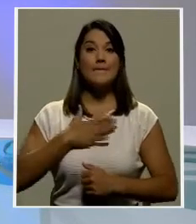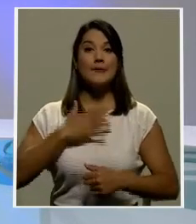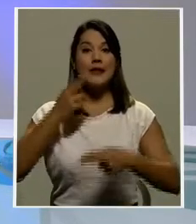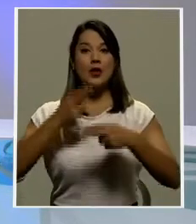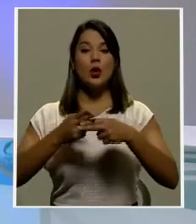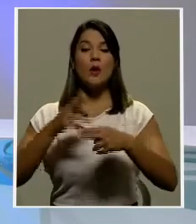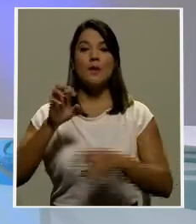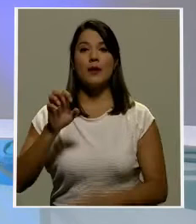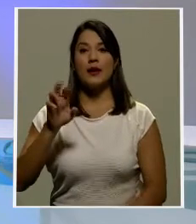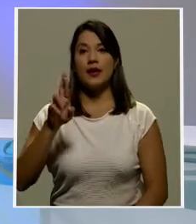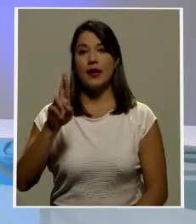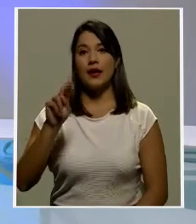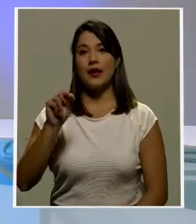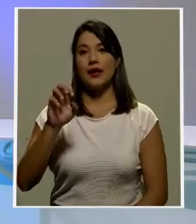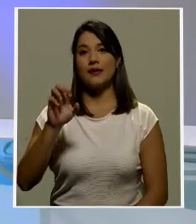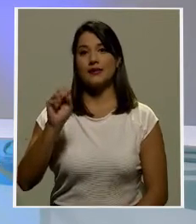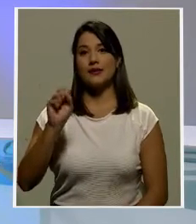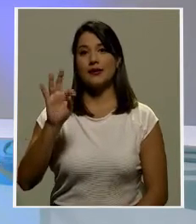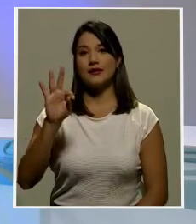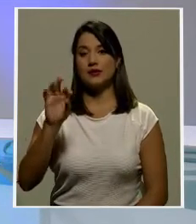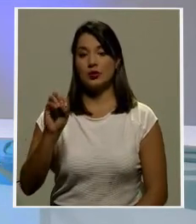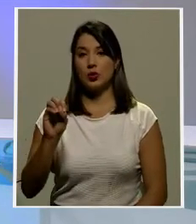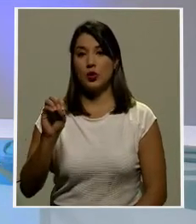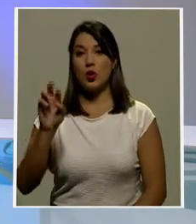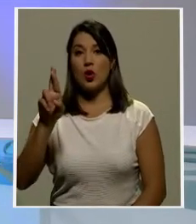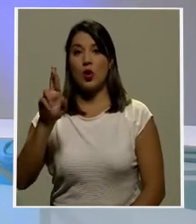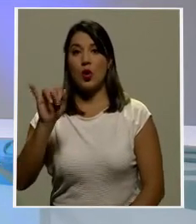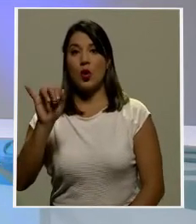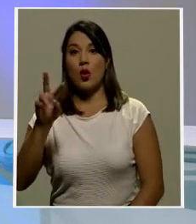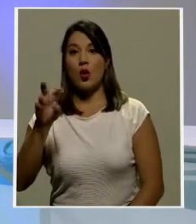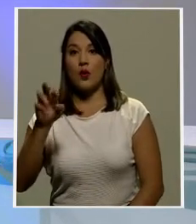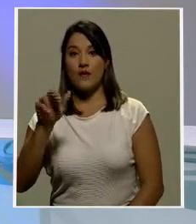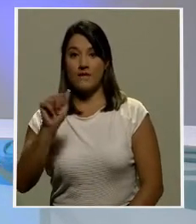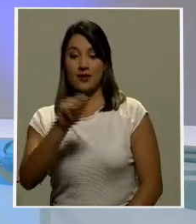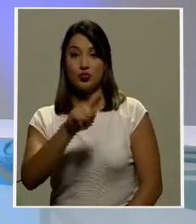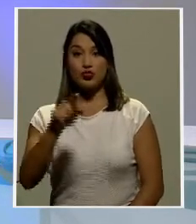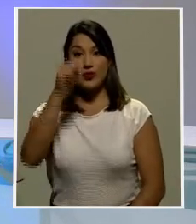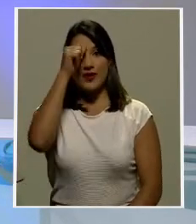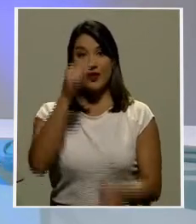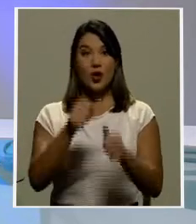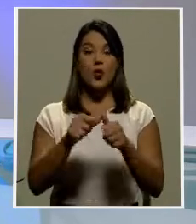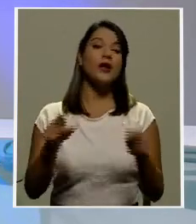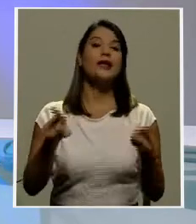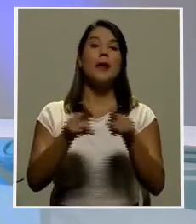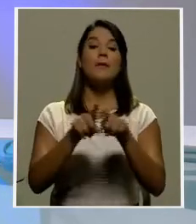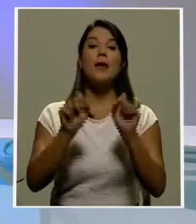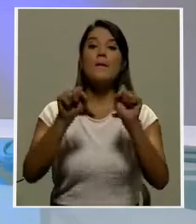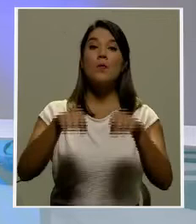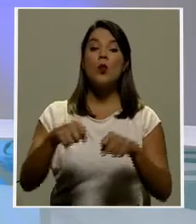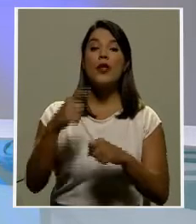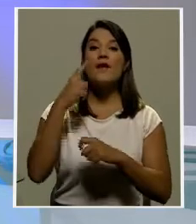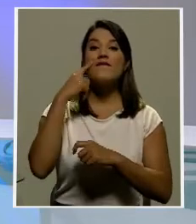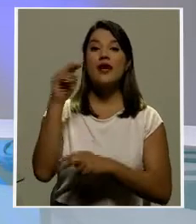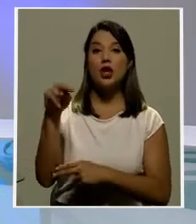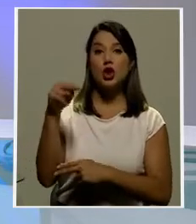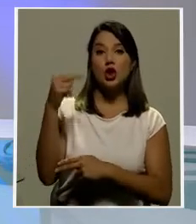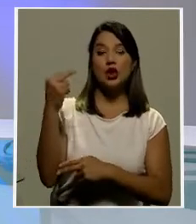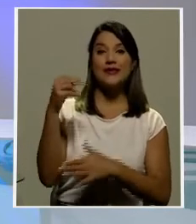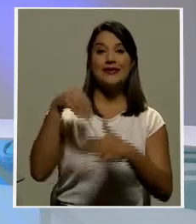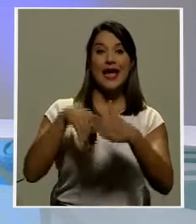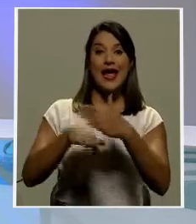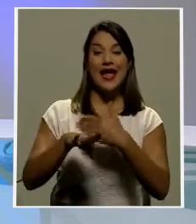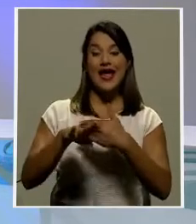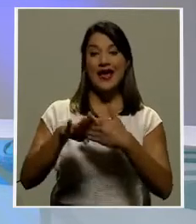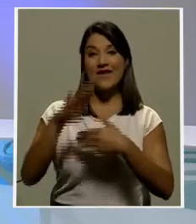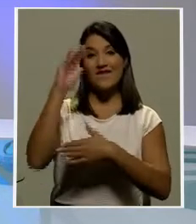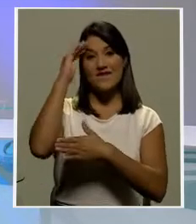Ernesto Rivera. Les recuerdo que también pueden seguir nuestros contenidos de noticias en los perfiles